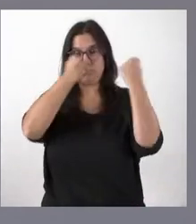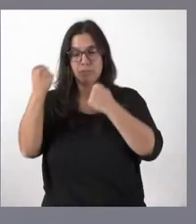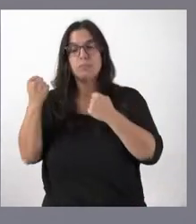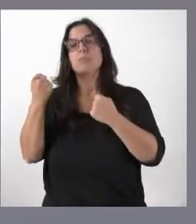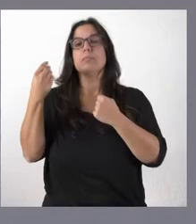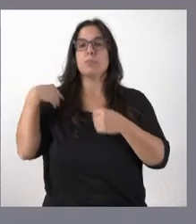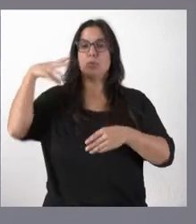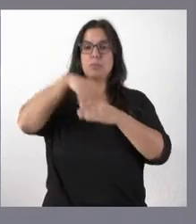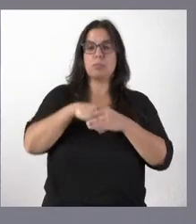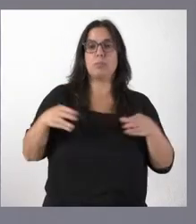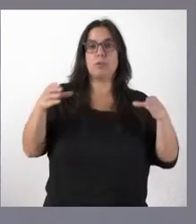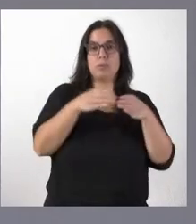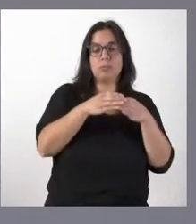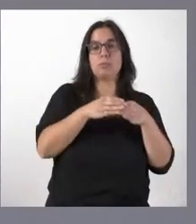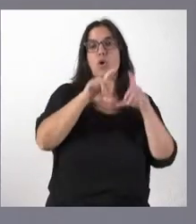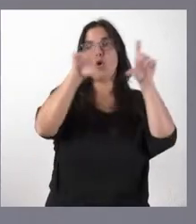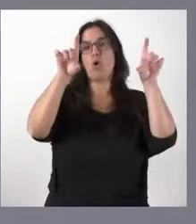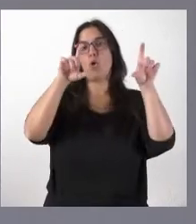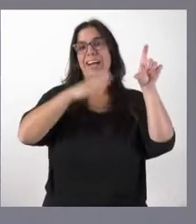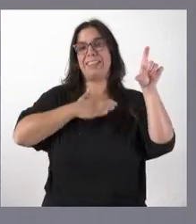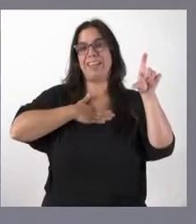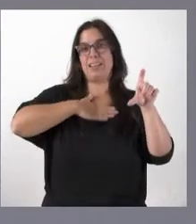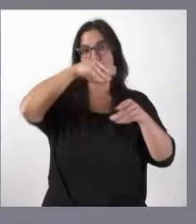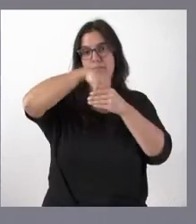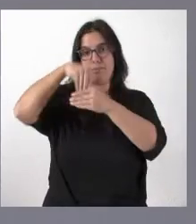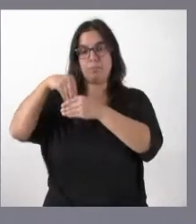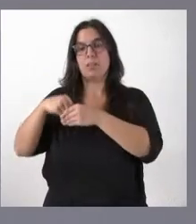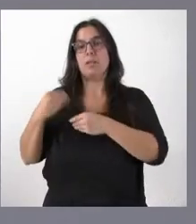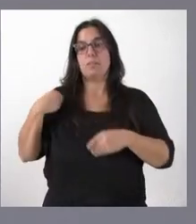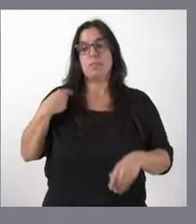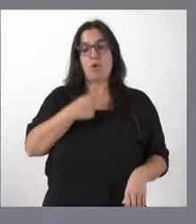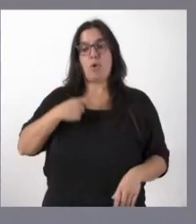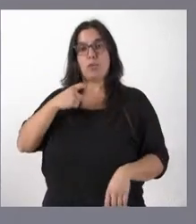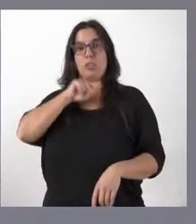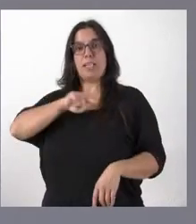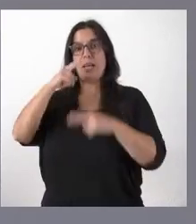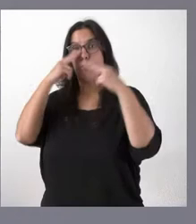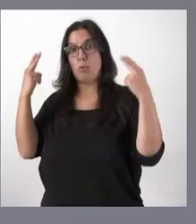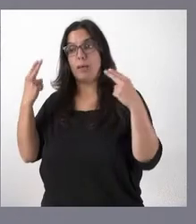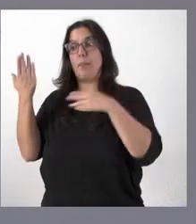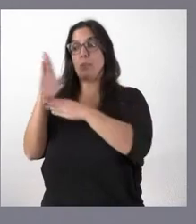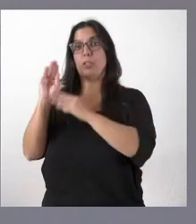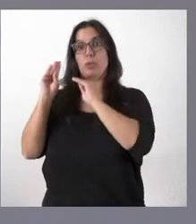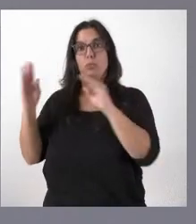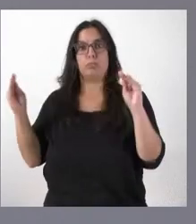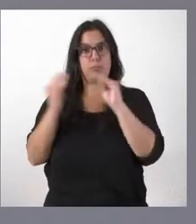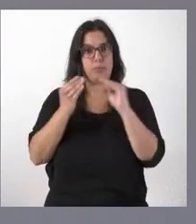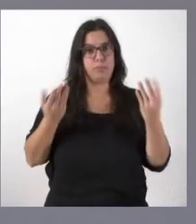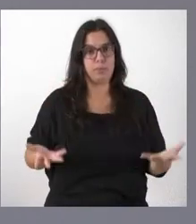entidades adscritas, en la medida en que plantea la Comisión de Ética Pública de Castilla y León.